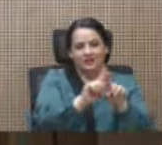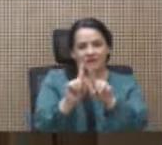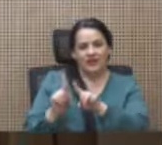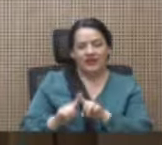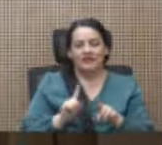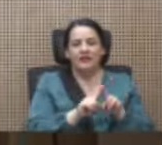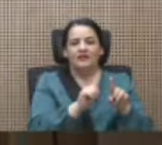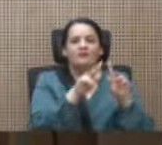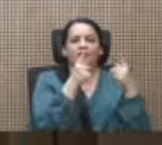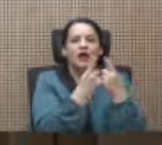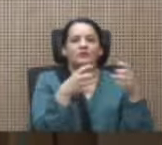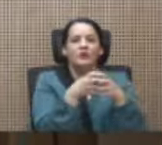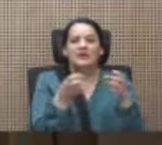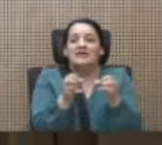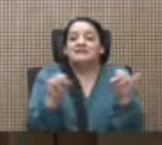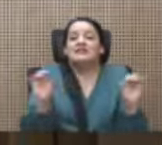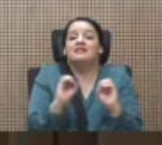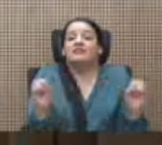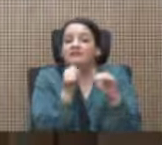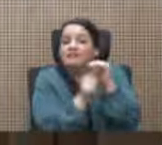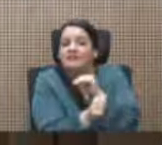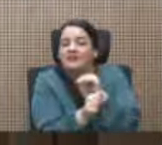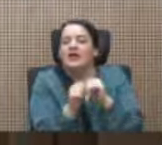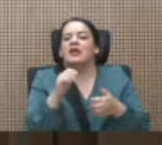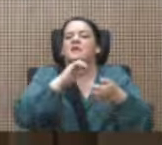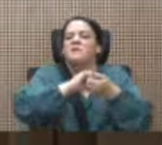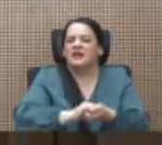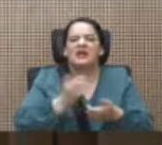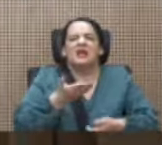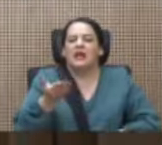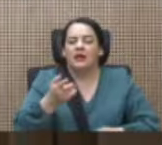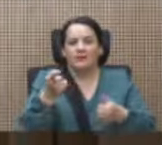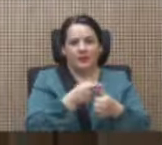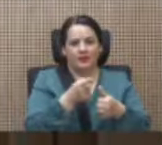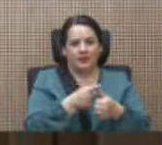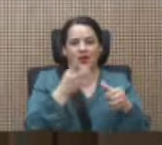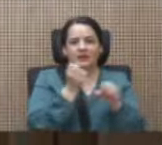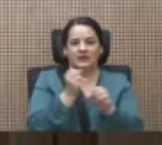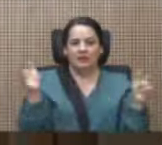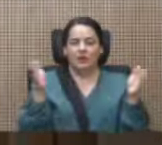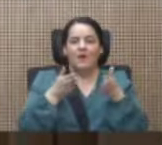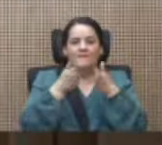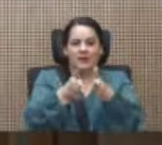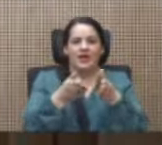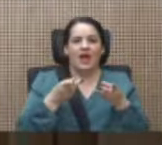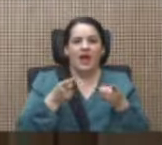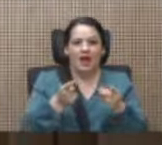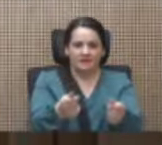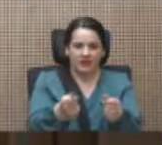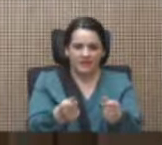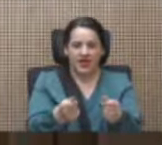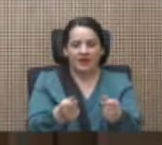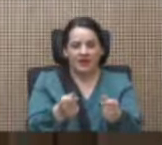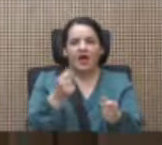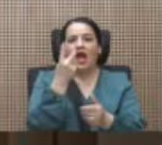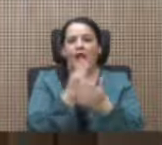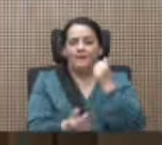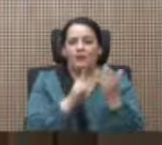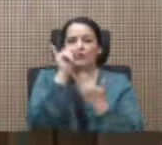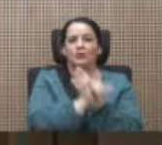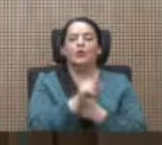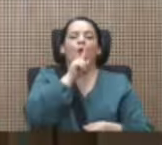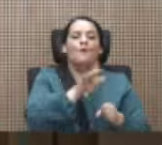esconder y qué fue lo que pactamos uno darle vía abreviada a los dos proyectos estamos cumpliendo dos